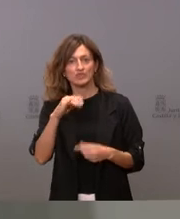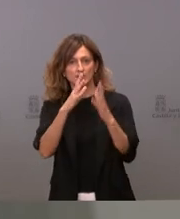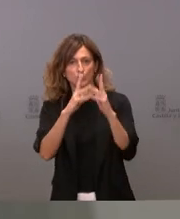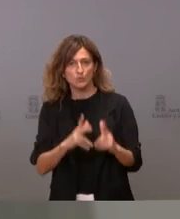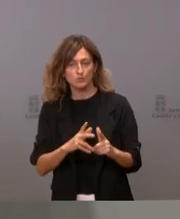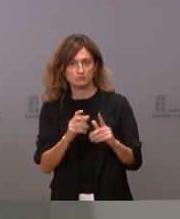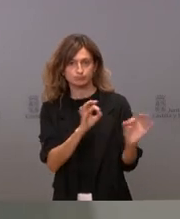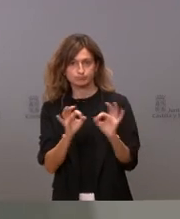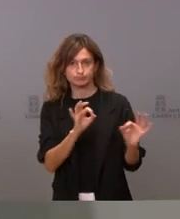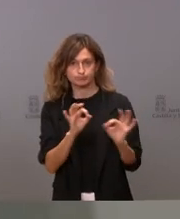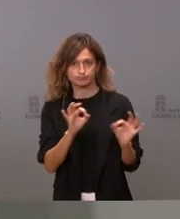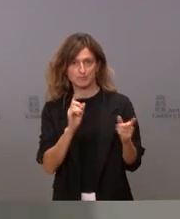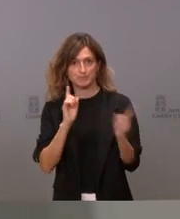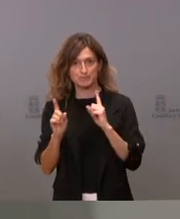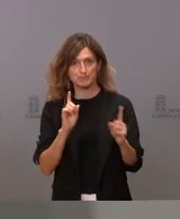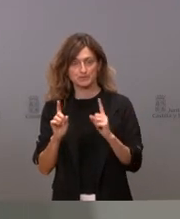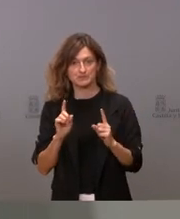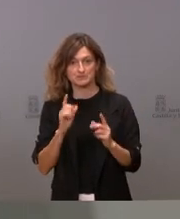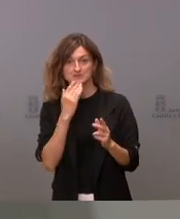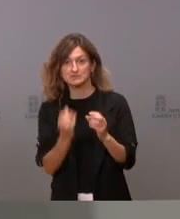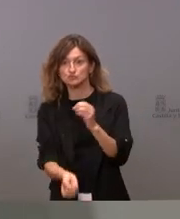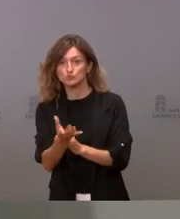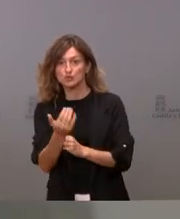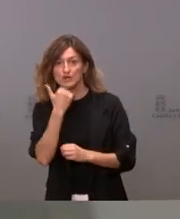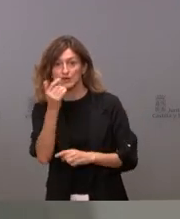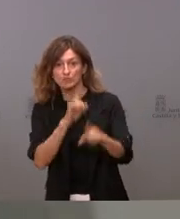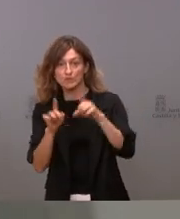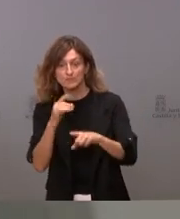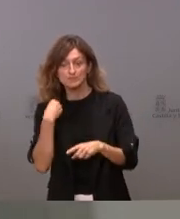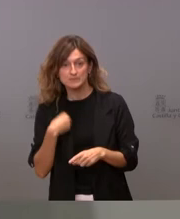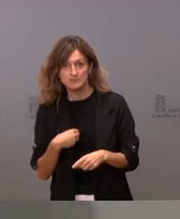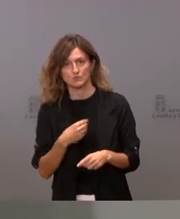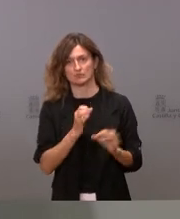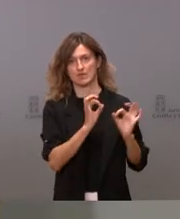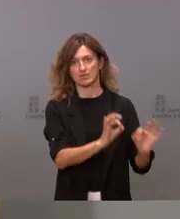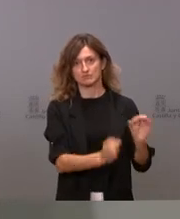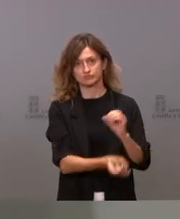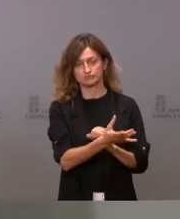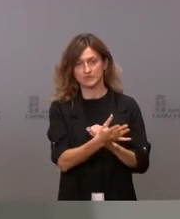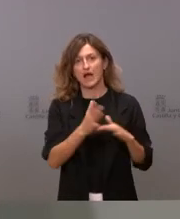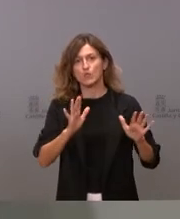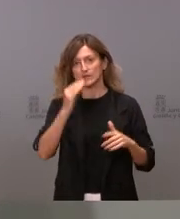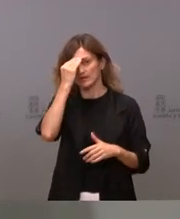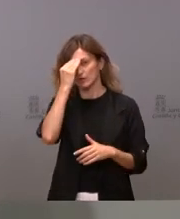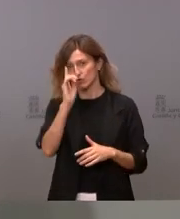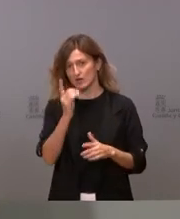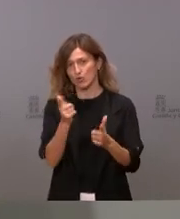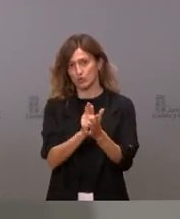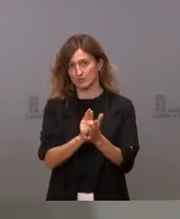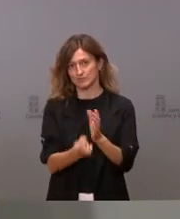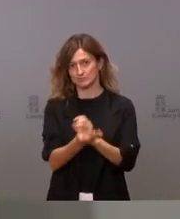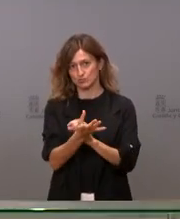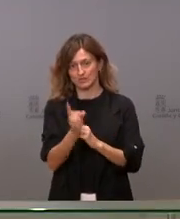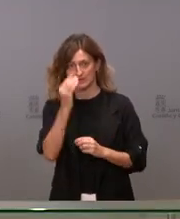prever cuál es nuestra capacidad de reacción si ocurrirá algo que, insisto, no creo que vuelva a ocurrir.